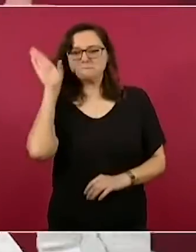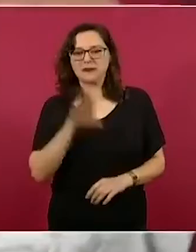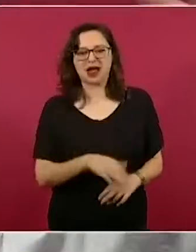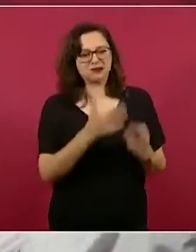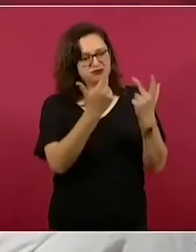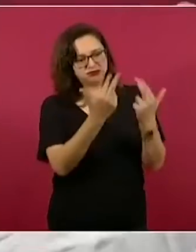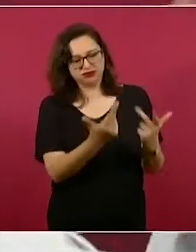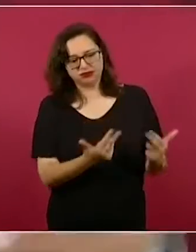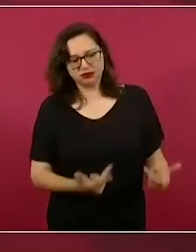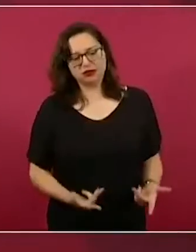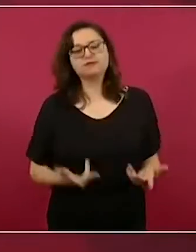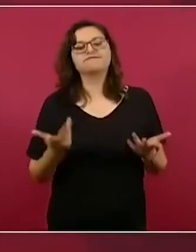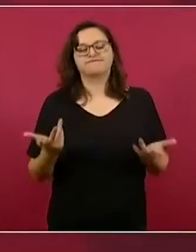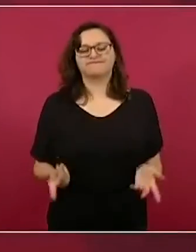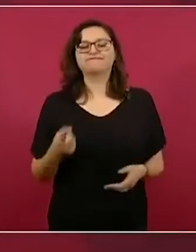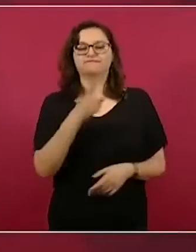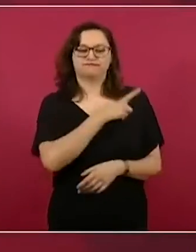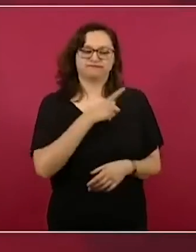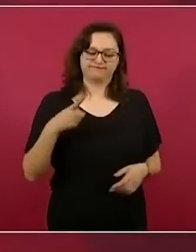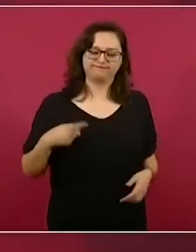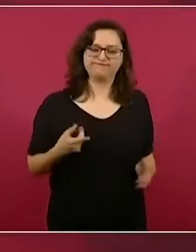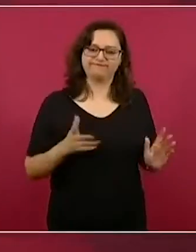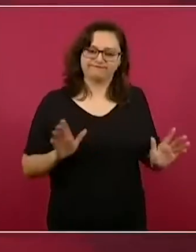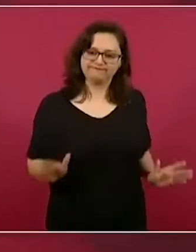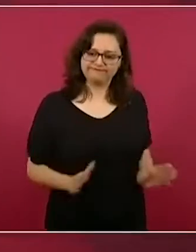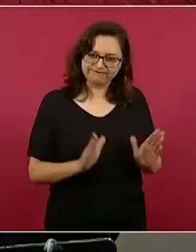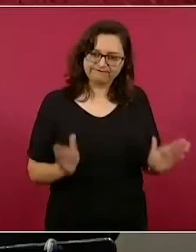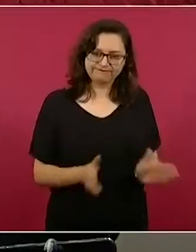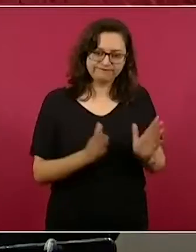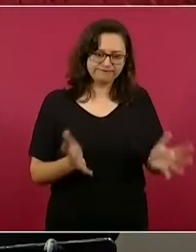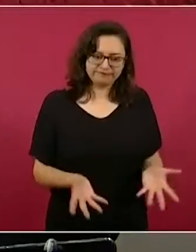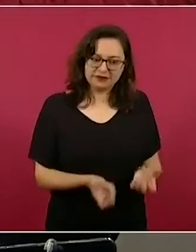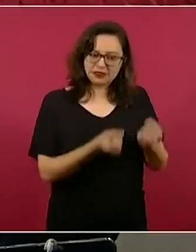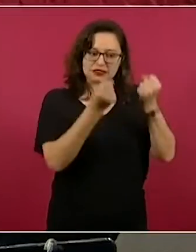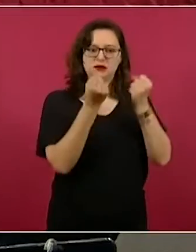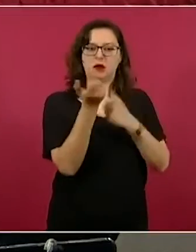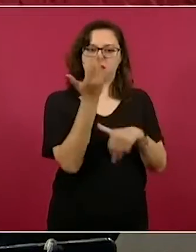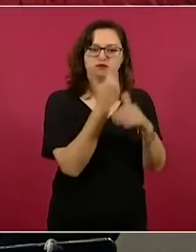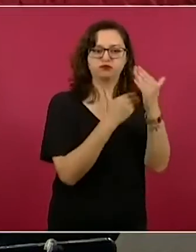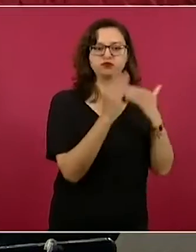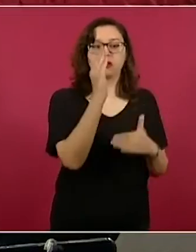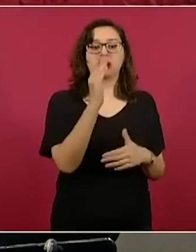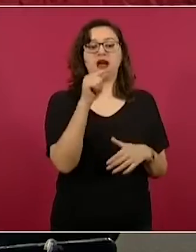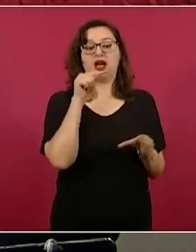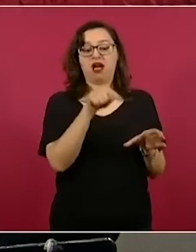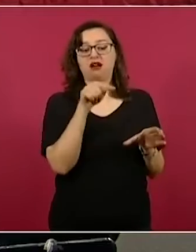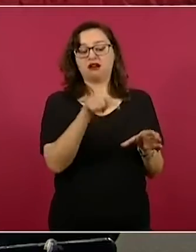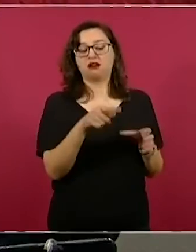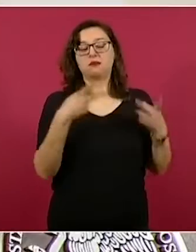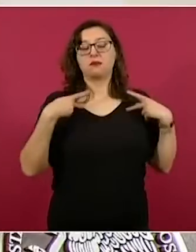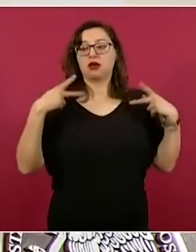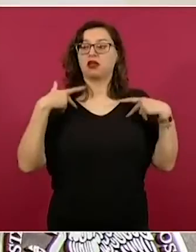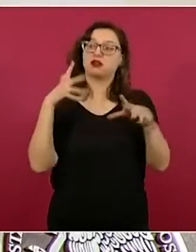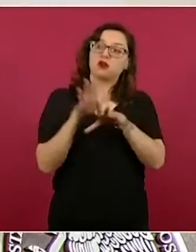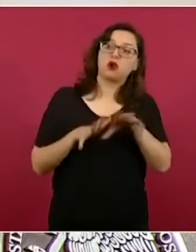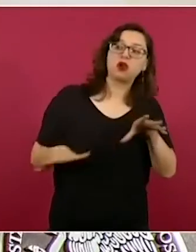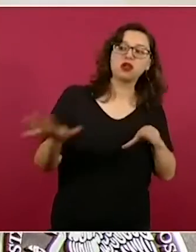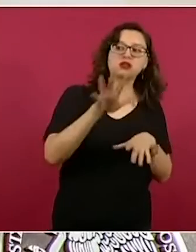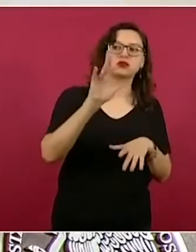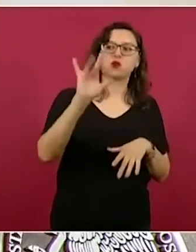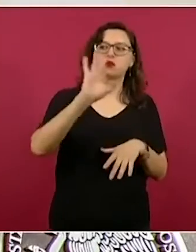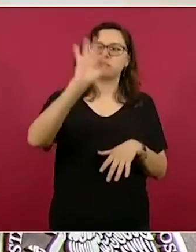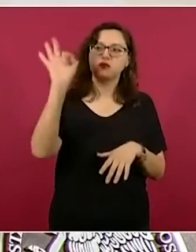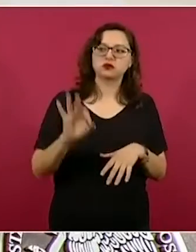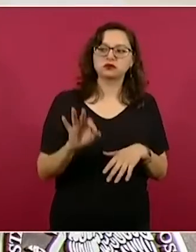de carencia dejó en claro, y se pudo constatar, que faltan equipos de primer nivel que van desde estuches de diagnóstico, refrigeradores,